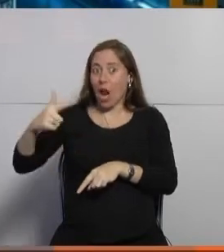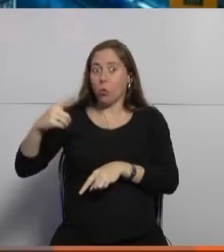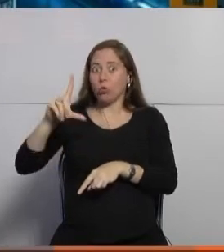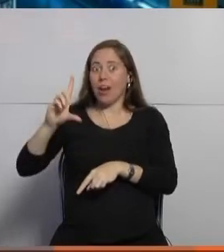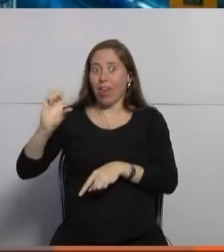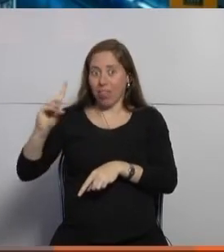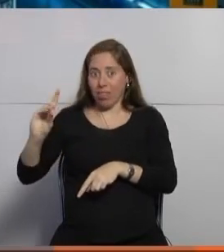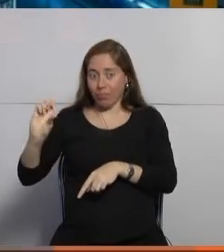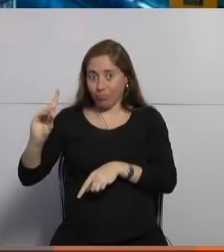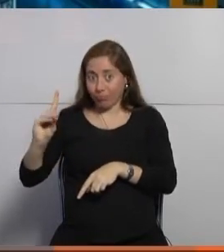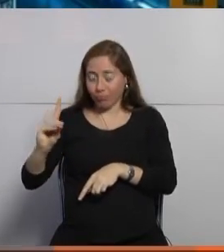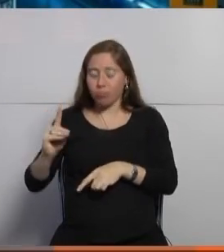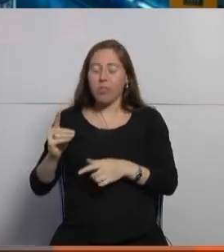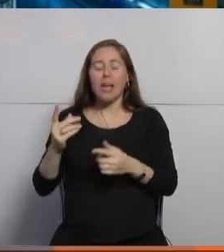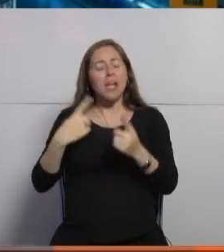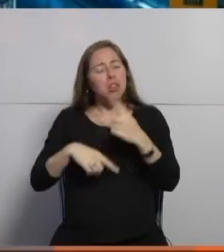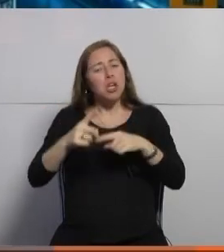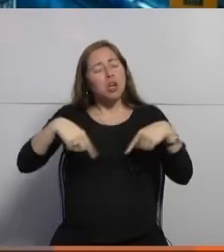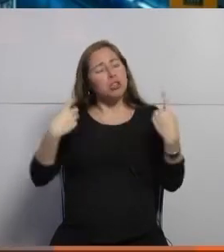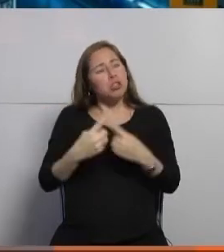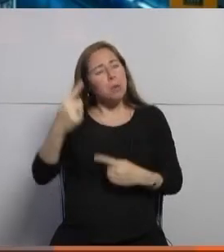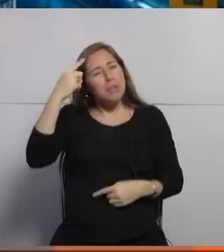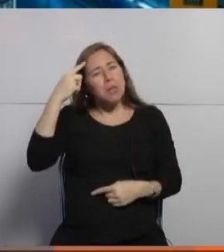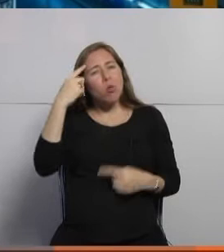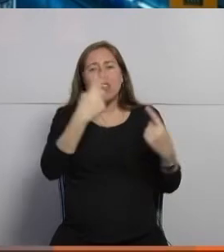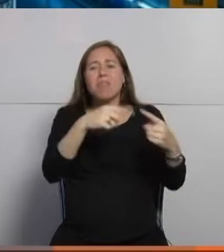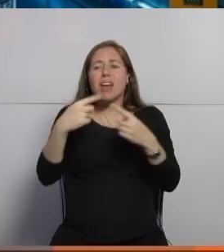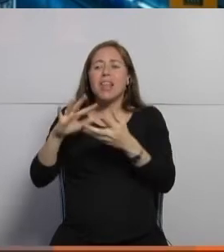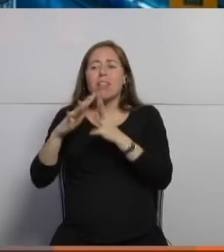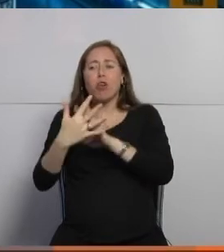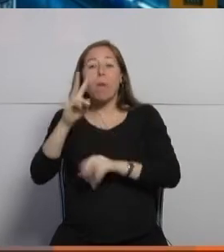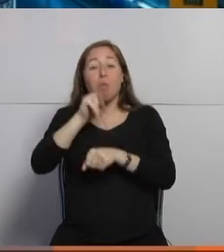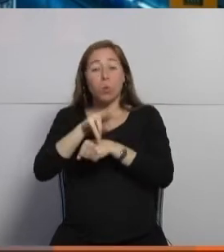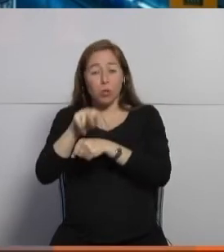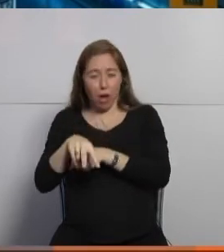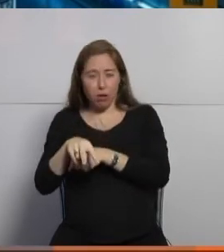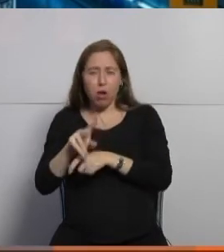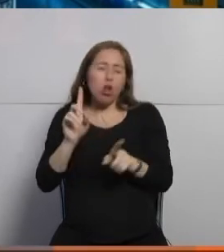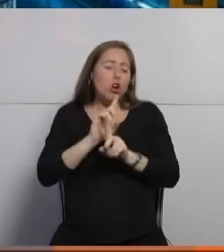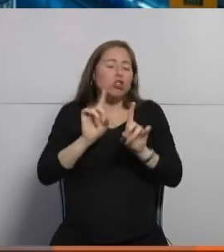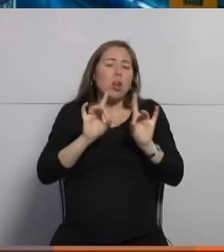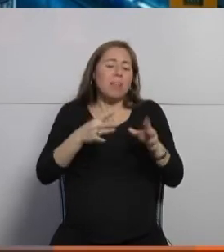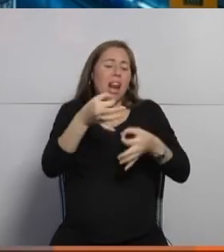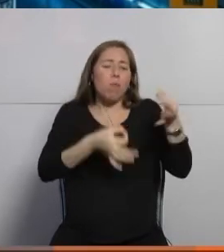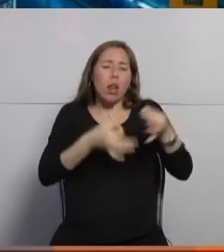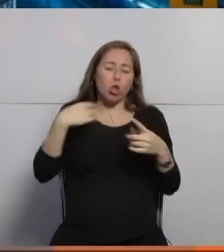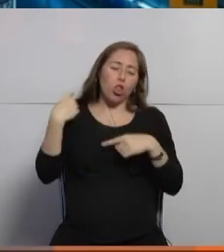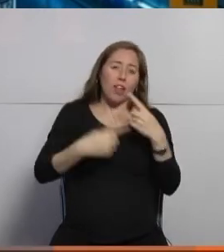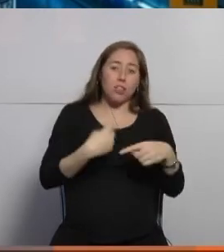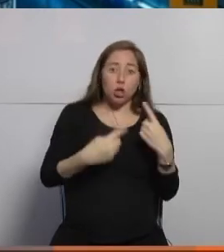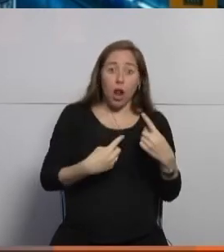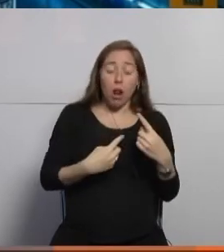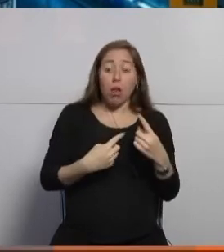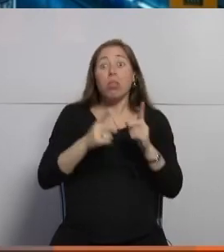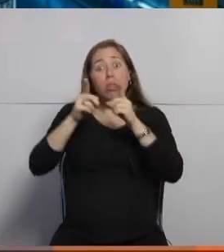y pensamos digamos varias aplicaciones no solo para lo que era tradicional sino para un uso en las ciudades